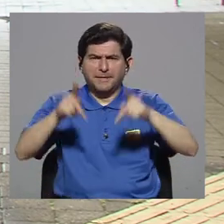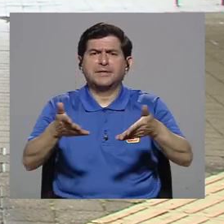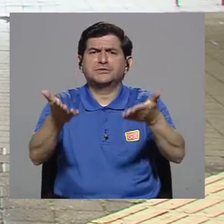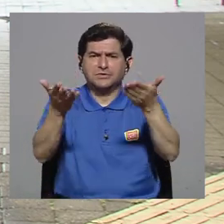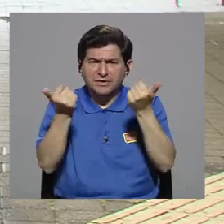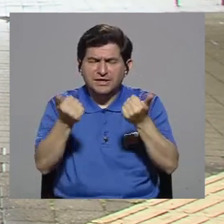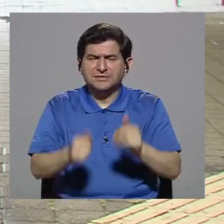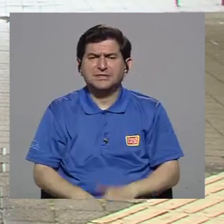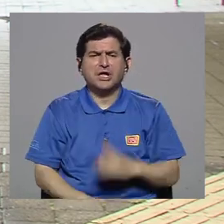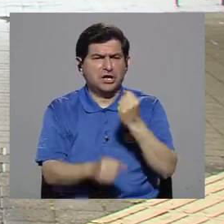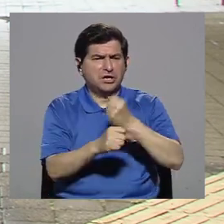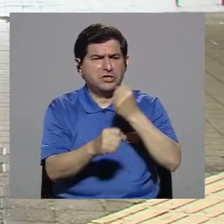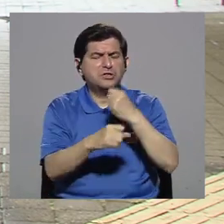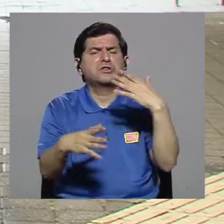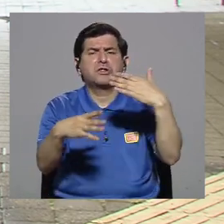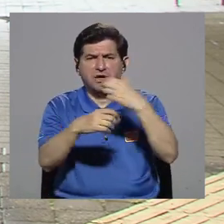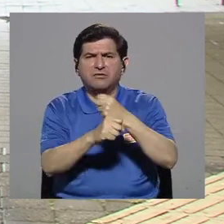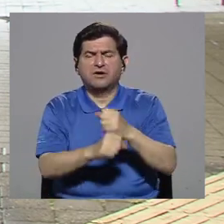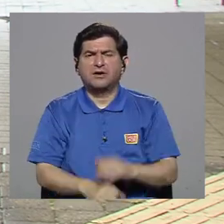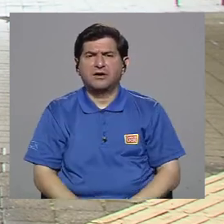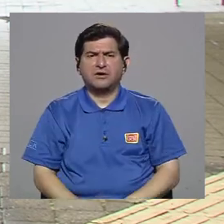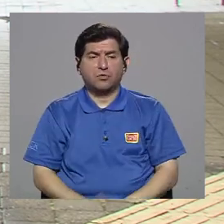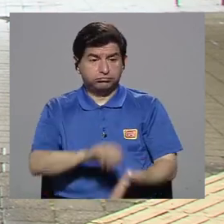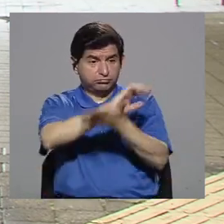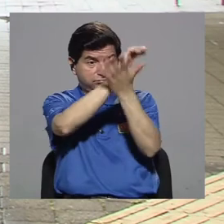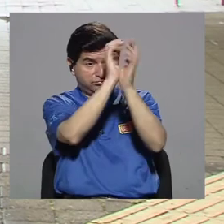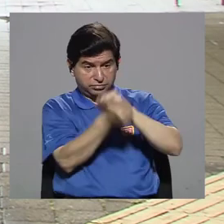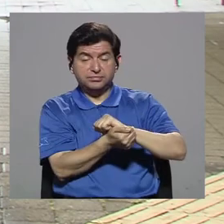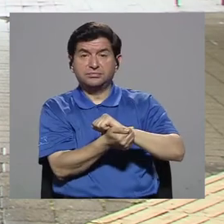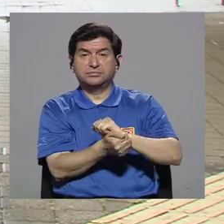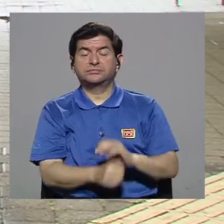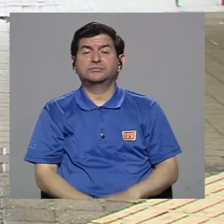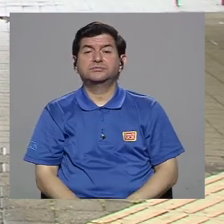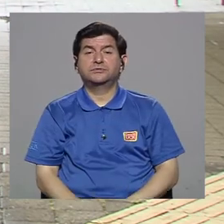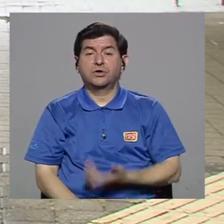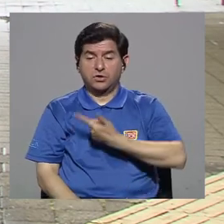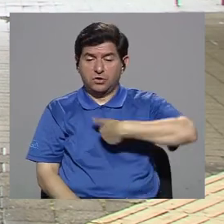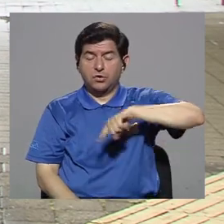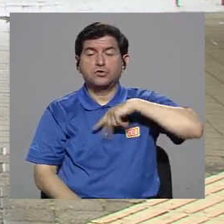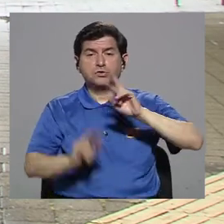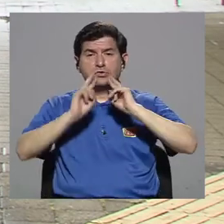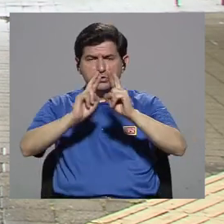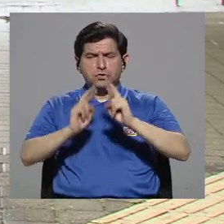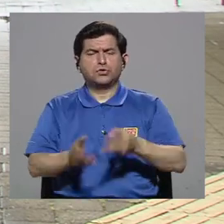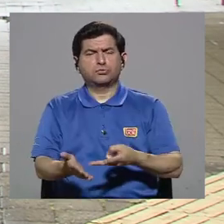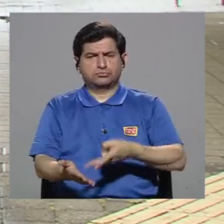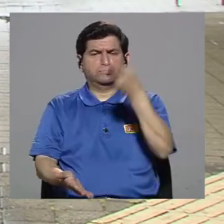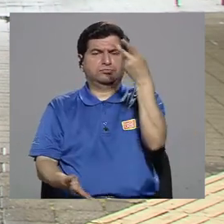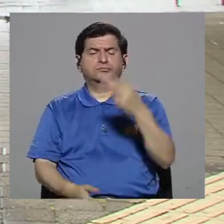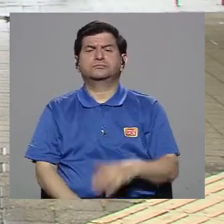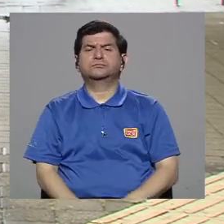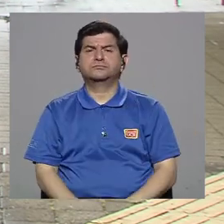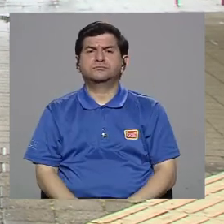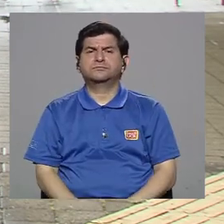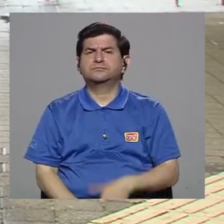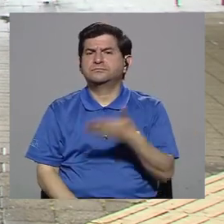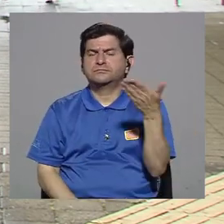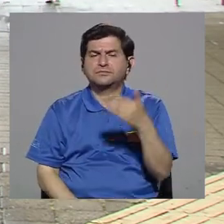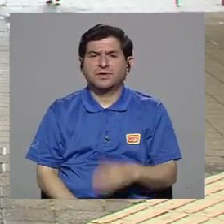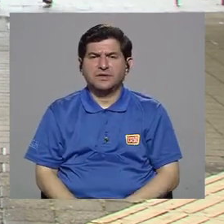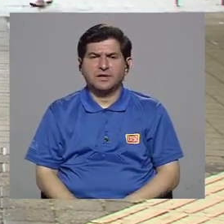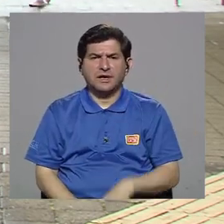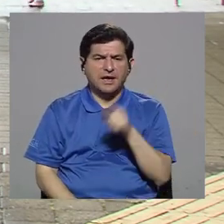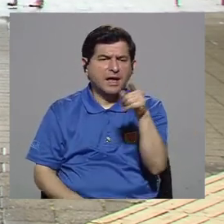algún trabajo ahí y hacer una transformación, hemos tenido como resultados muy ricos en el sentido de que se convierten en